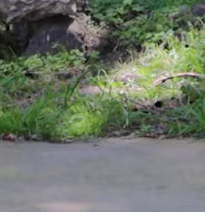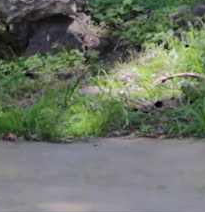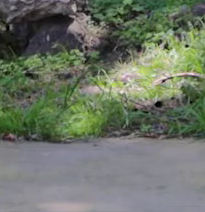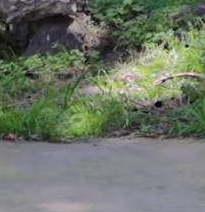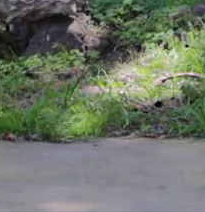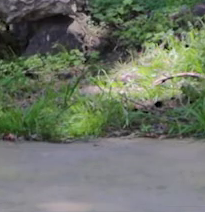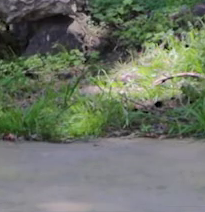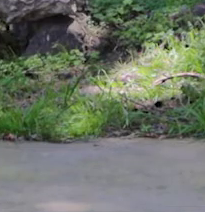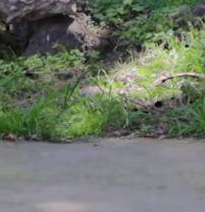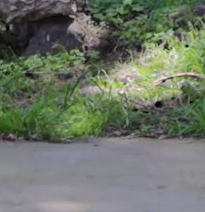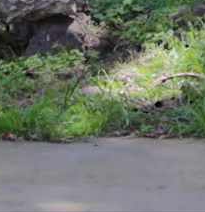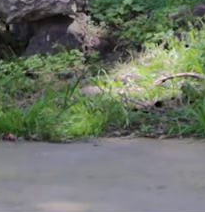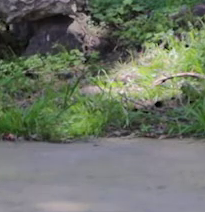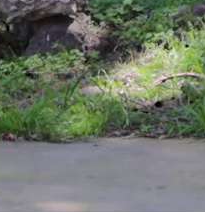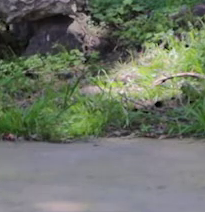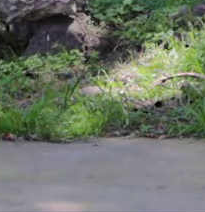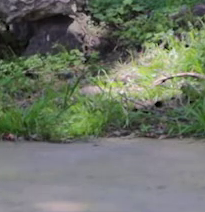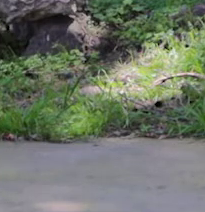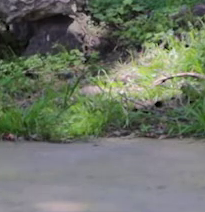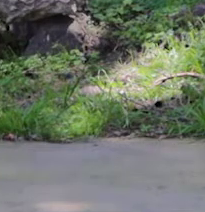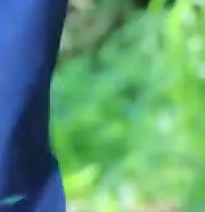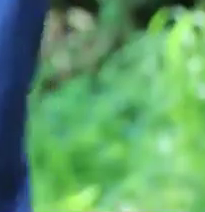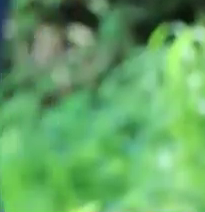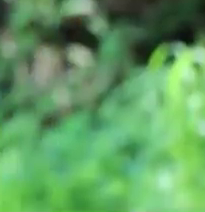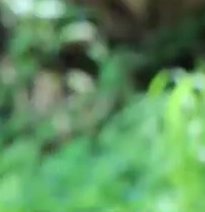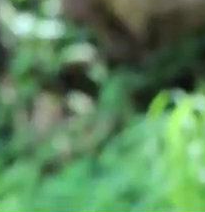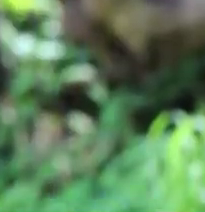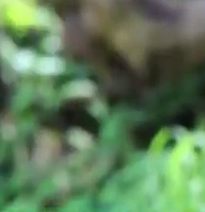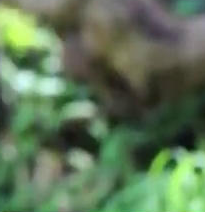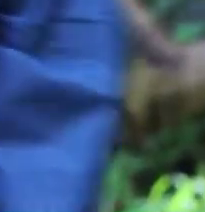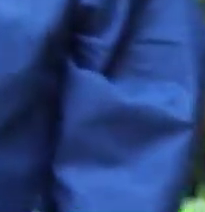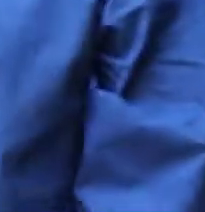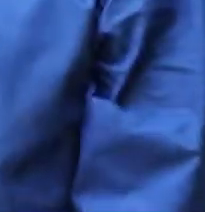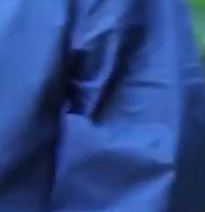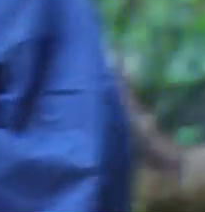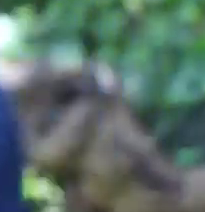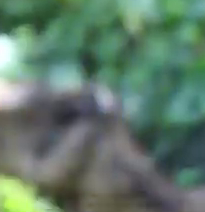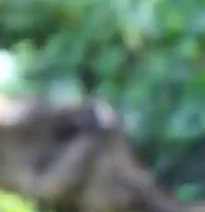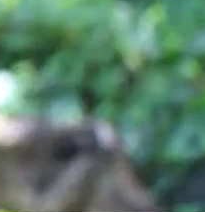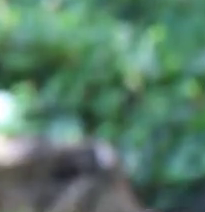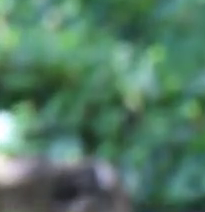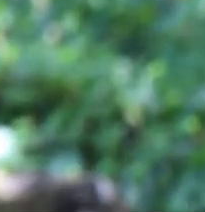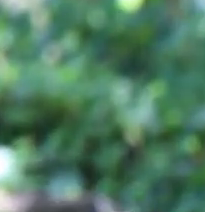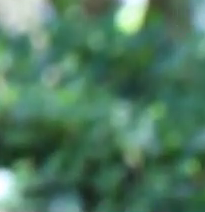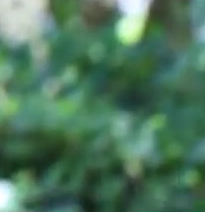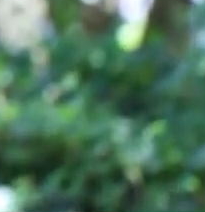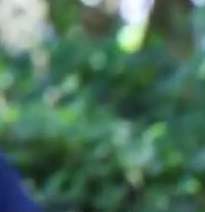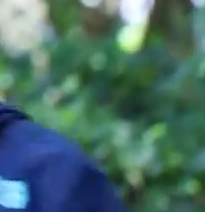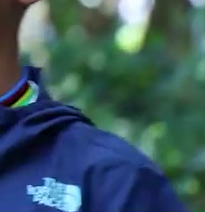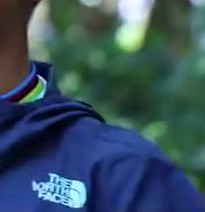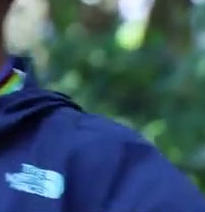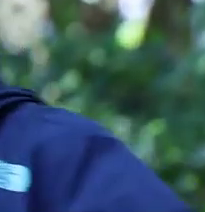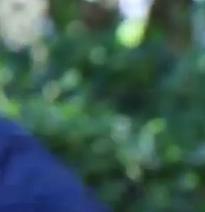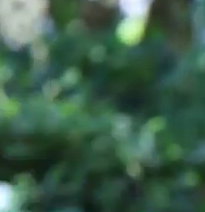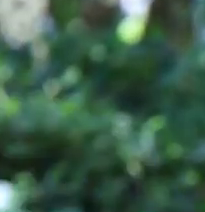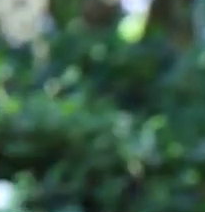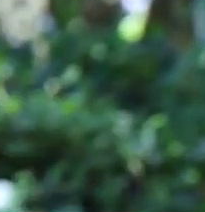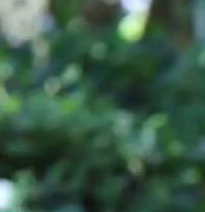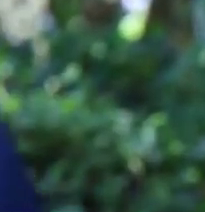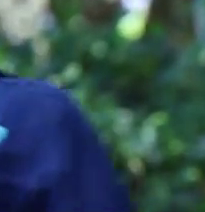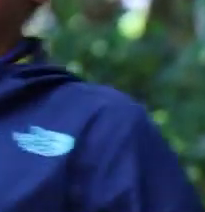descansamos, movemos nuestros piecitos, los pies, movemos los pies, nos relajamos, respiramos,